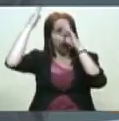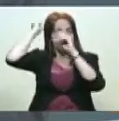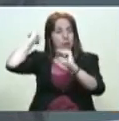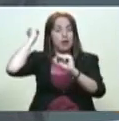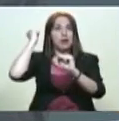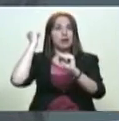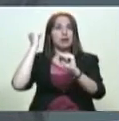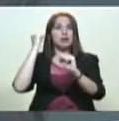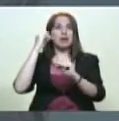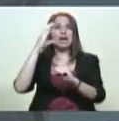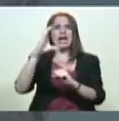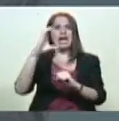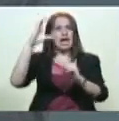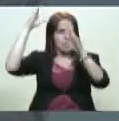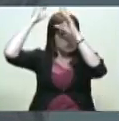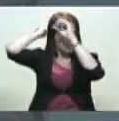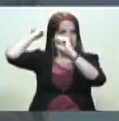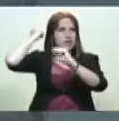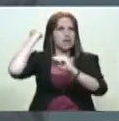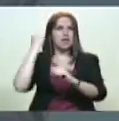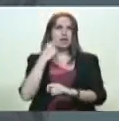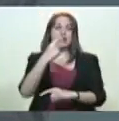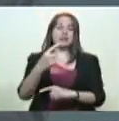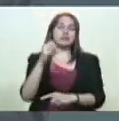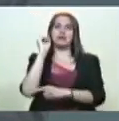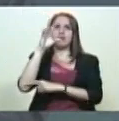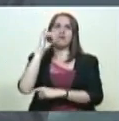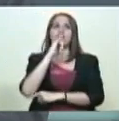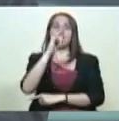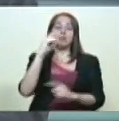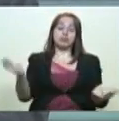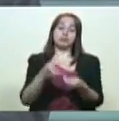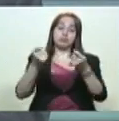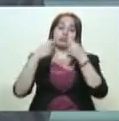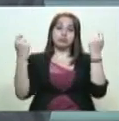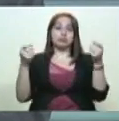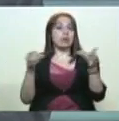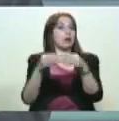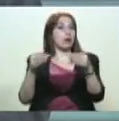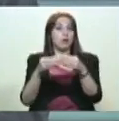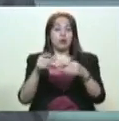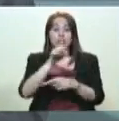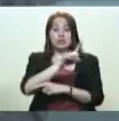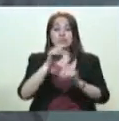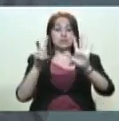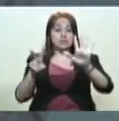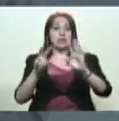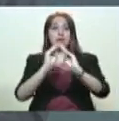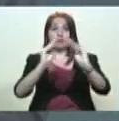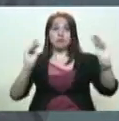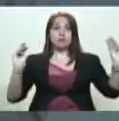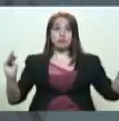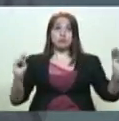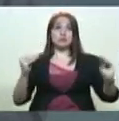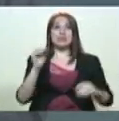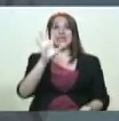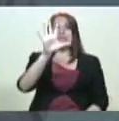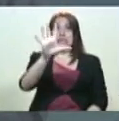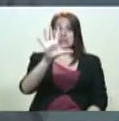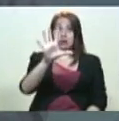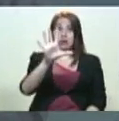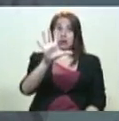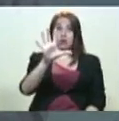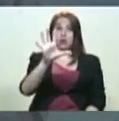cancilleres, y las agencias de noticias no tuvieron más remedio que reflejarlo. De los 17 países que convocaron, hubo cinco